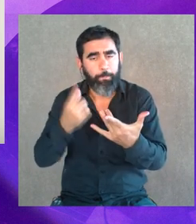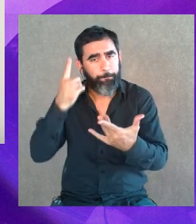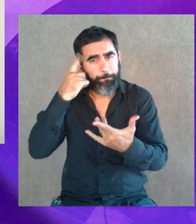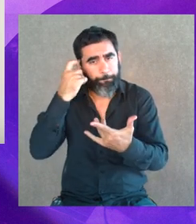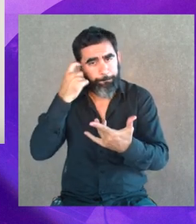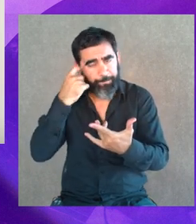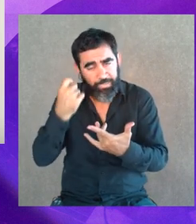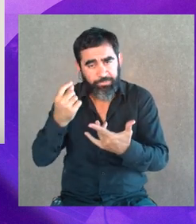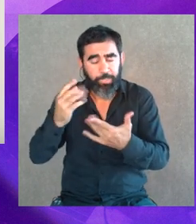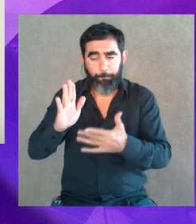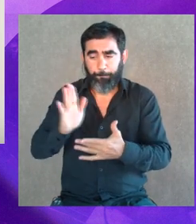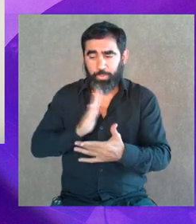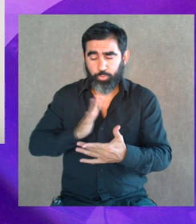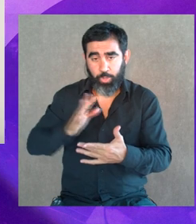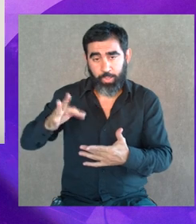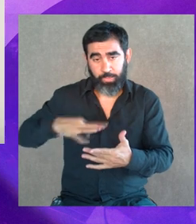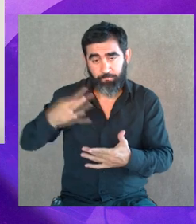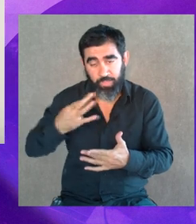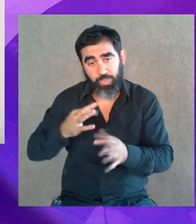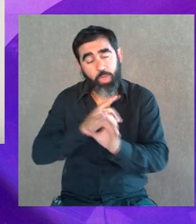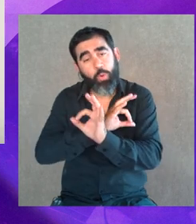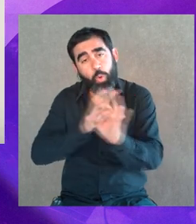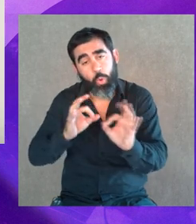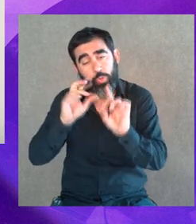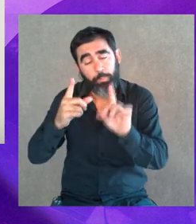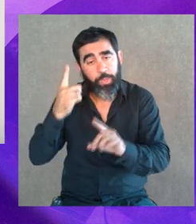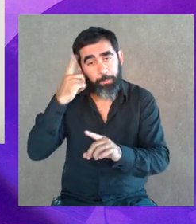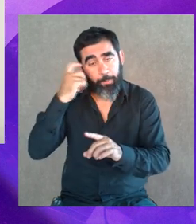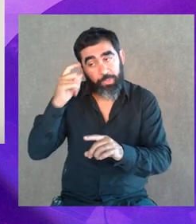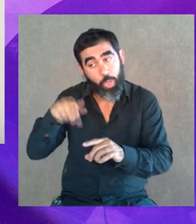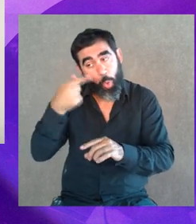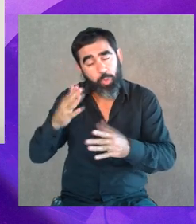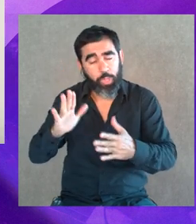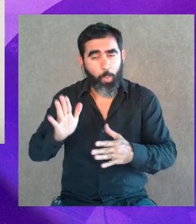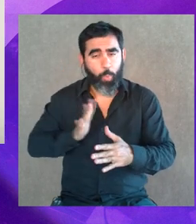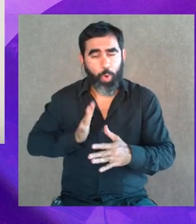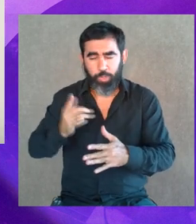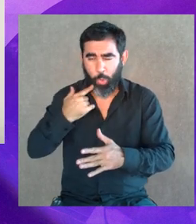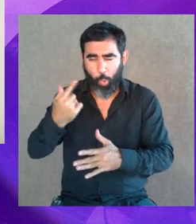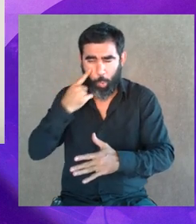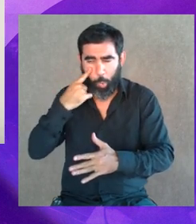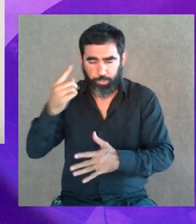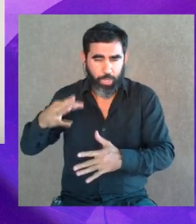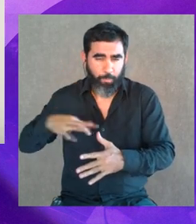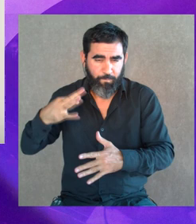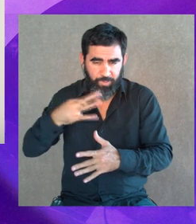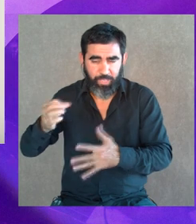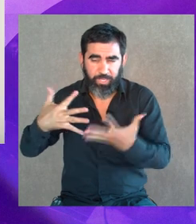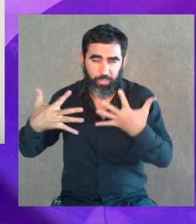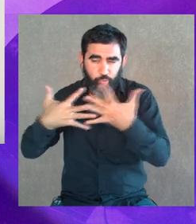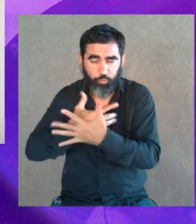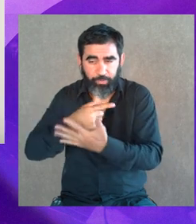con experiencias de repente personales, o con experiencias de mujeres queridas que